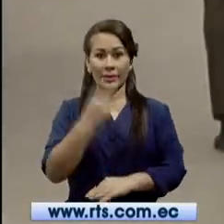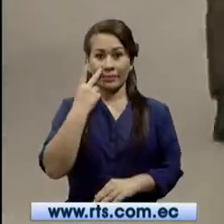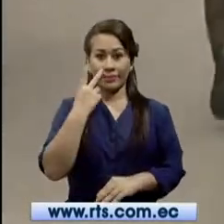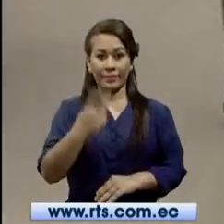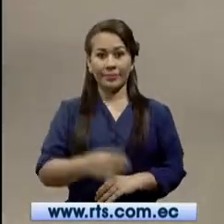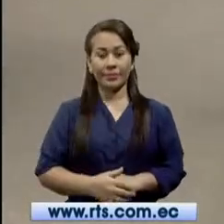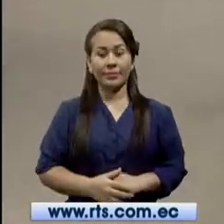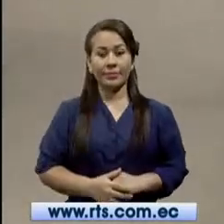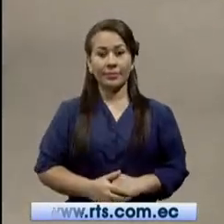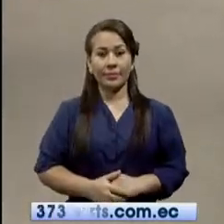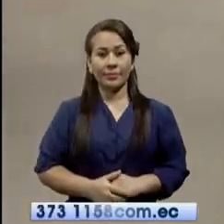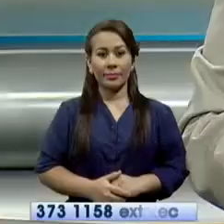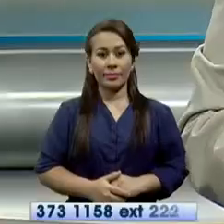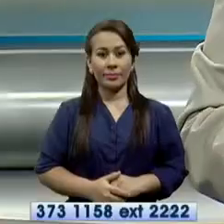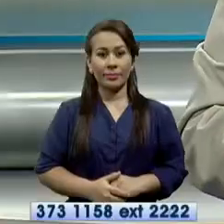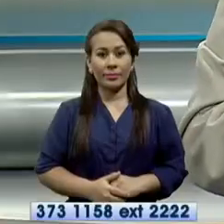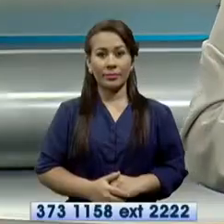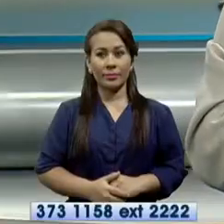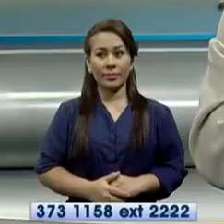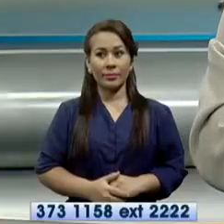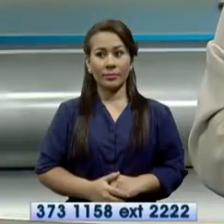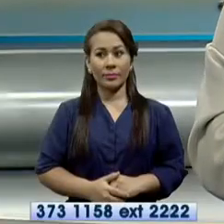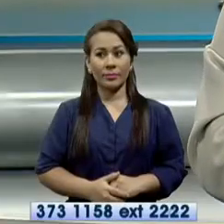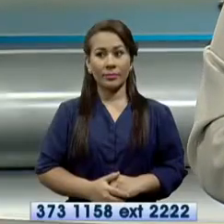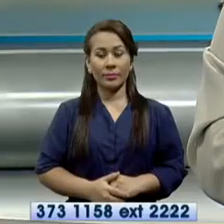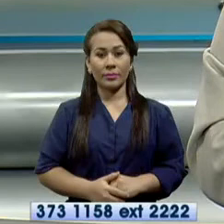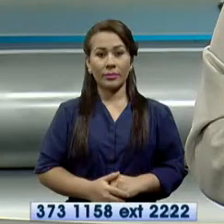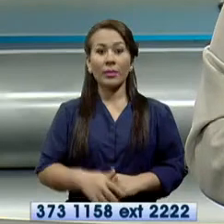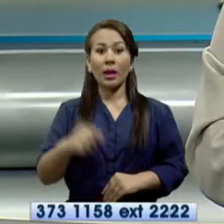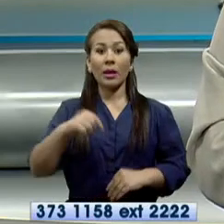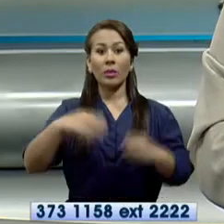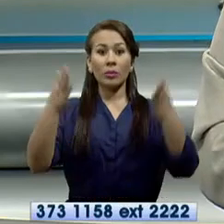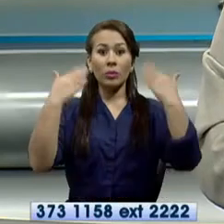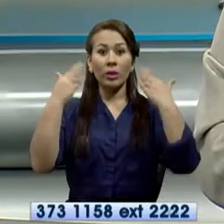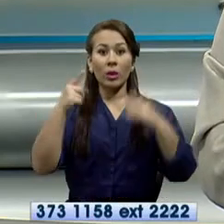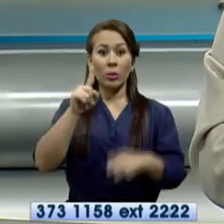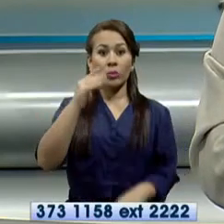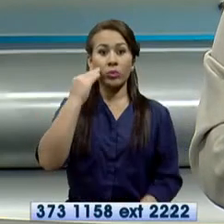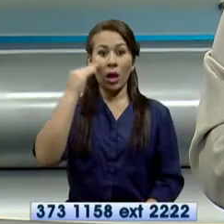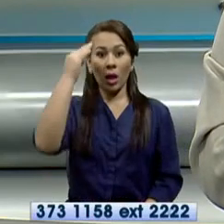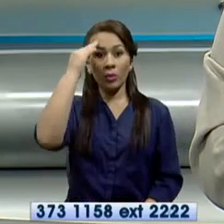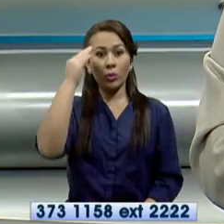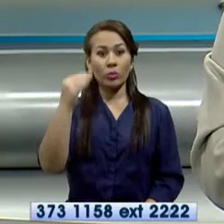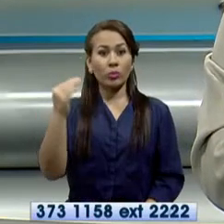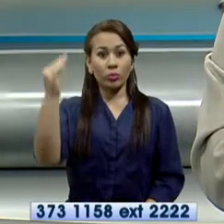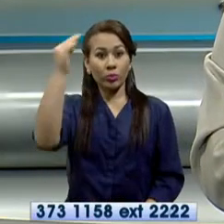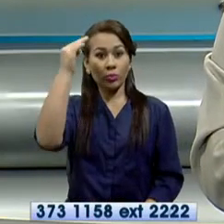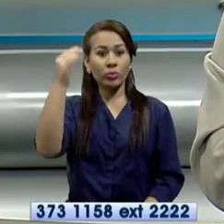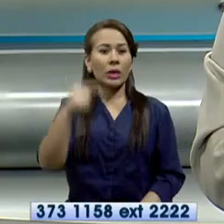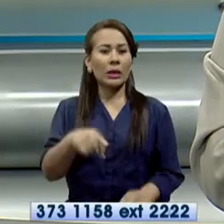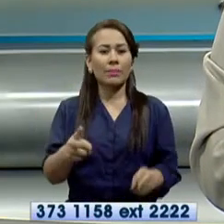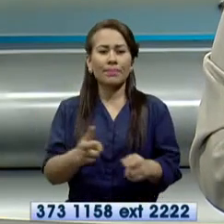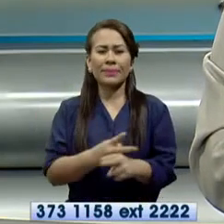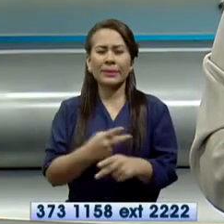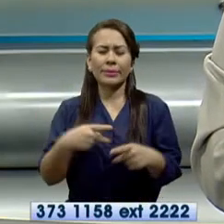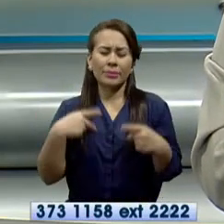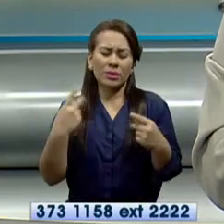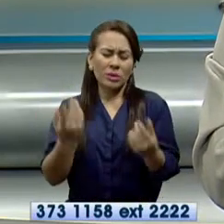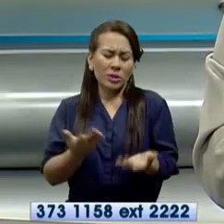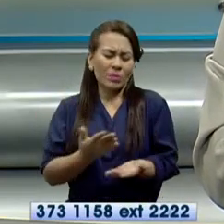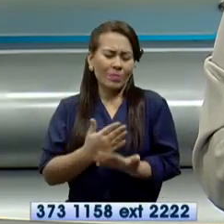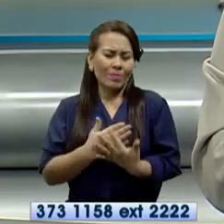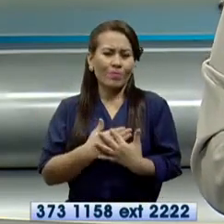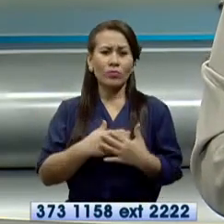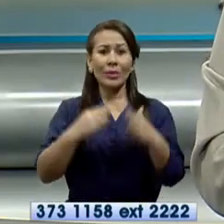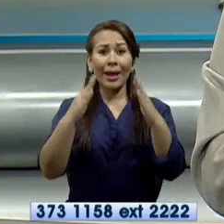Informó Rosalena Vascones. En Guayaquil, un adulto mayor vive en condiciones realmente inhumanas, dentro de